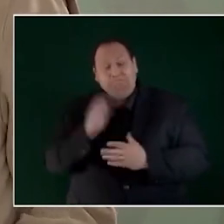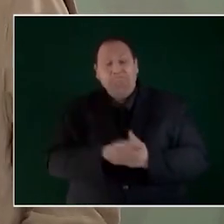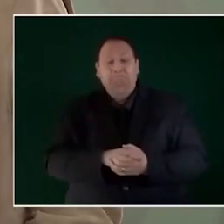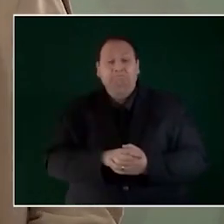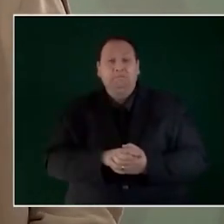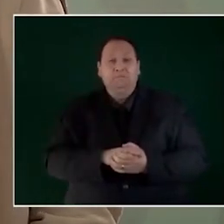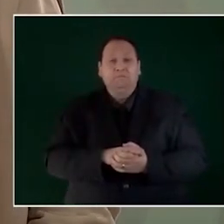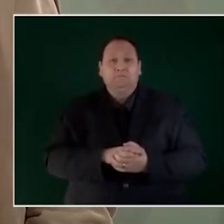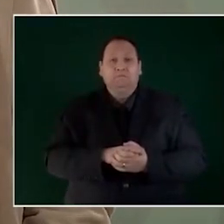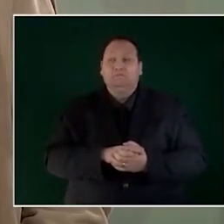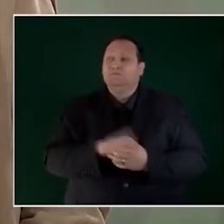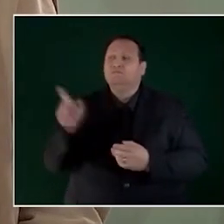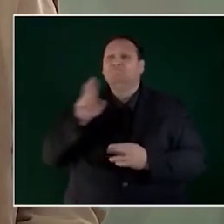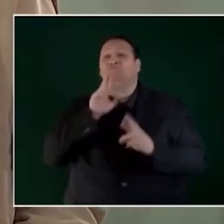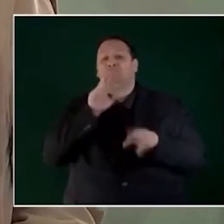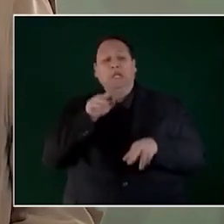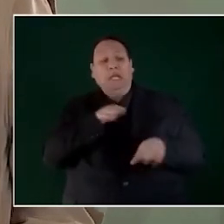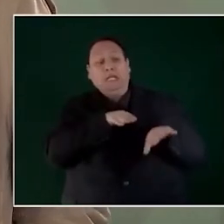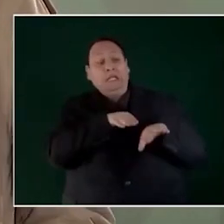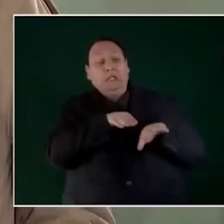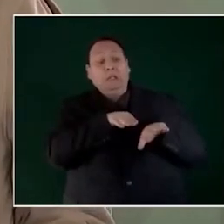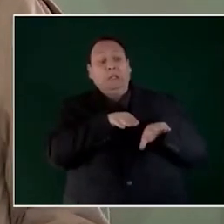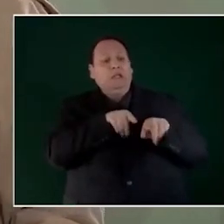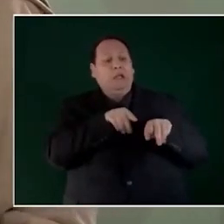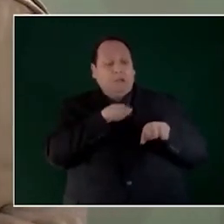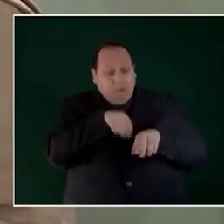Entonces le contestó, pues ya no pases por ahí.